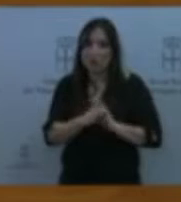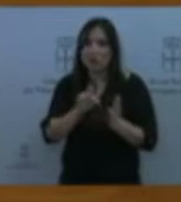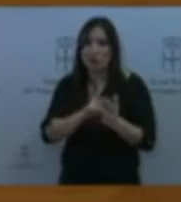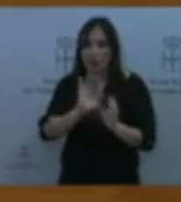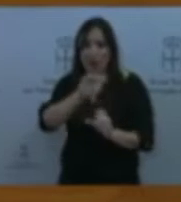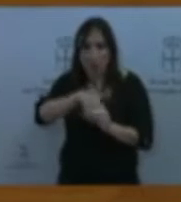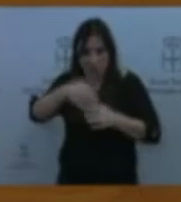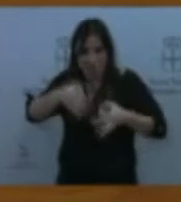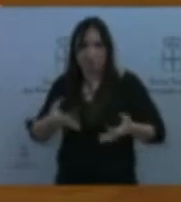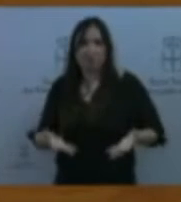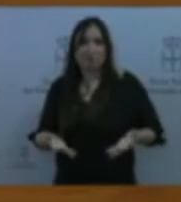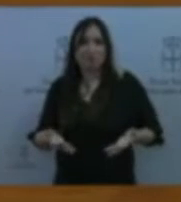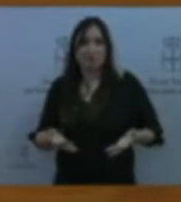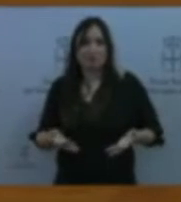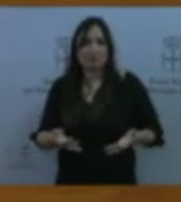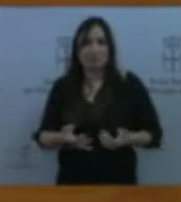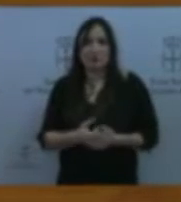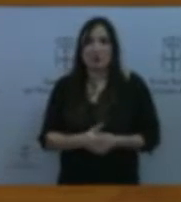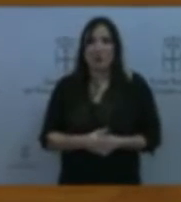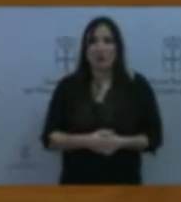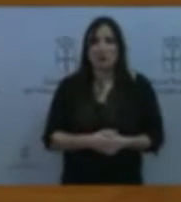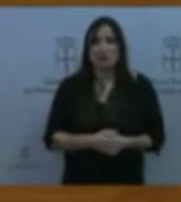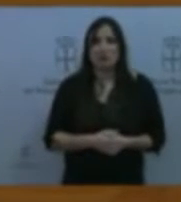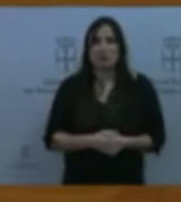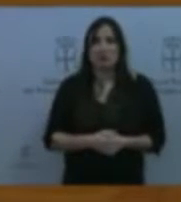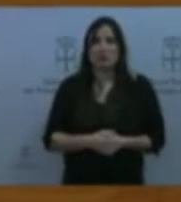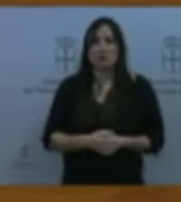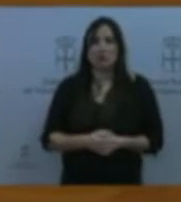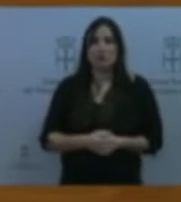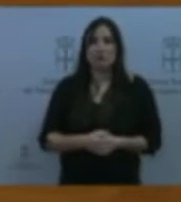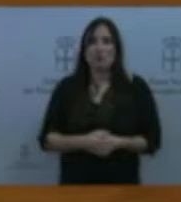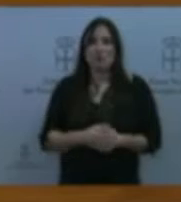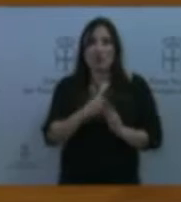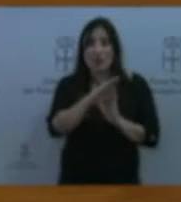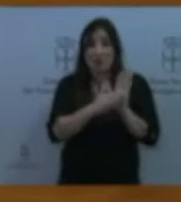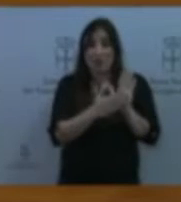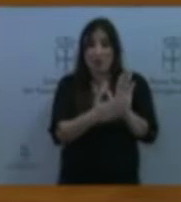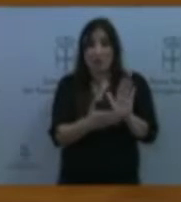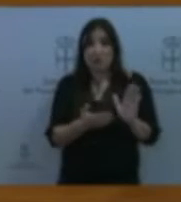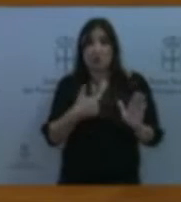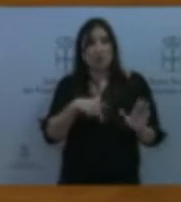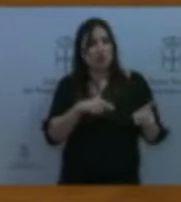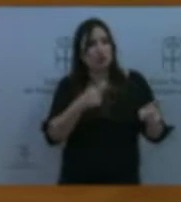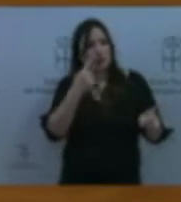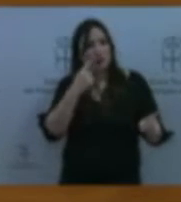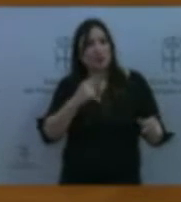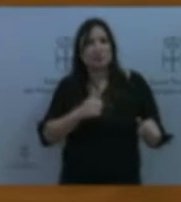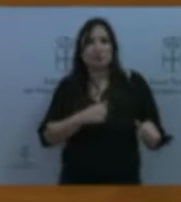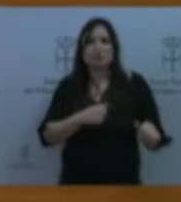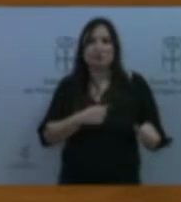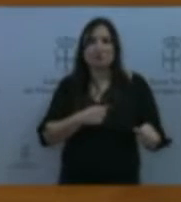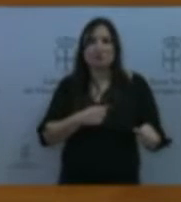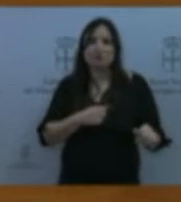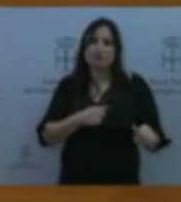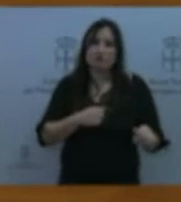Miren, ante una medida como esta, nosotros les vamos a dar una oportunidad de que ese discurso que hoy traen